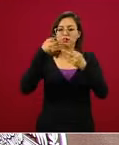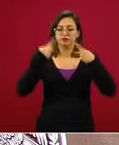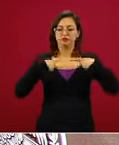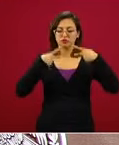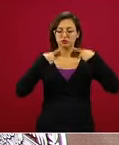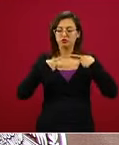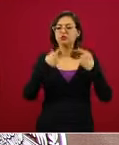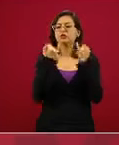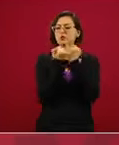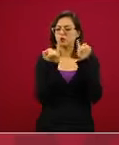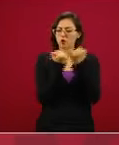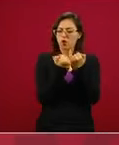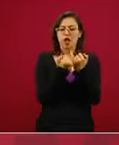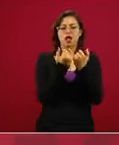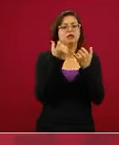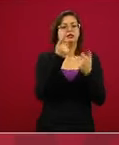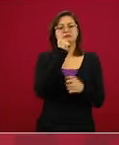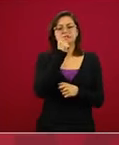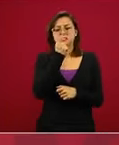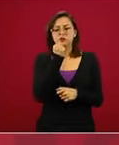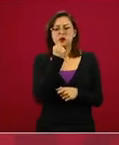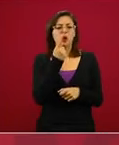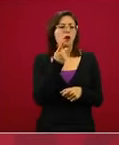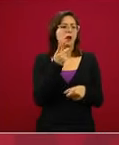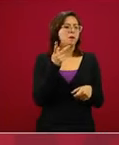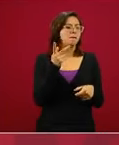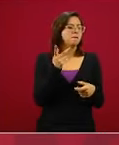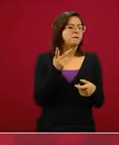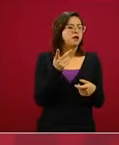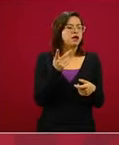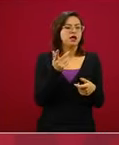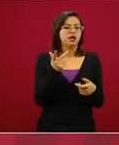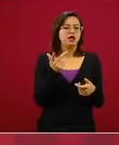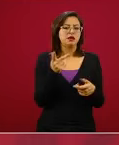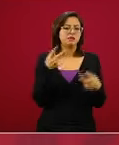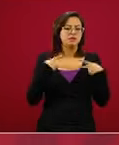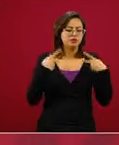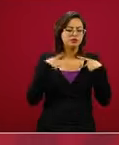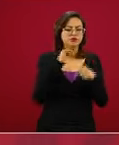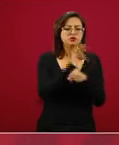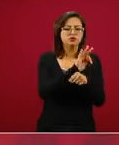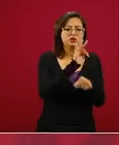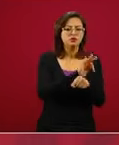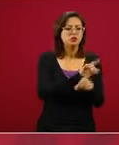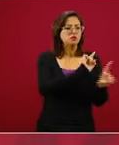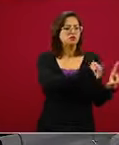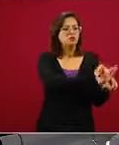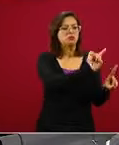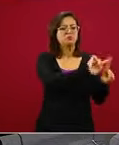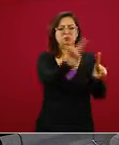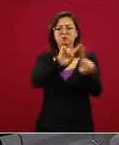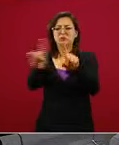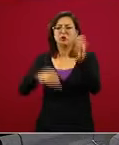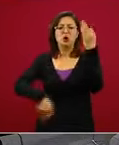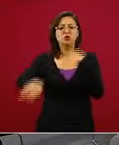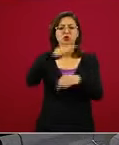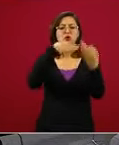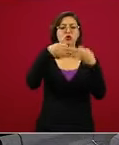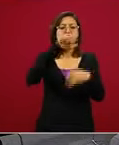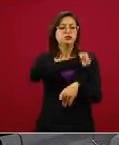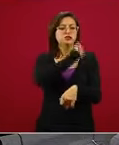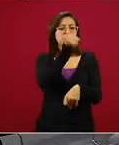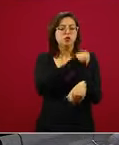seguridad personal de protección civil y muchos más a los cuales también les mando un reconocimiento por el trabajo que vienen